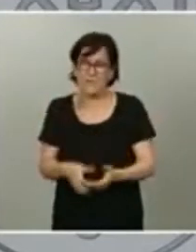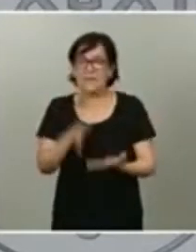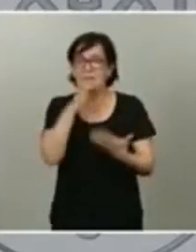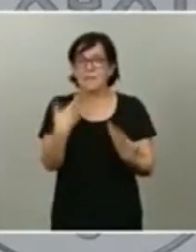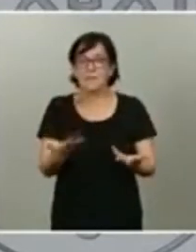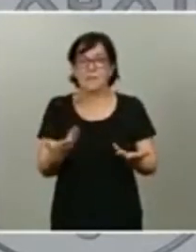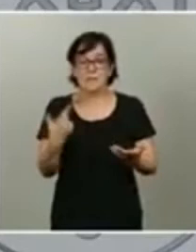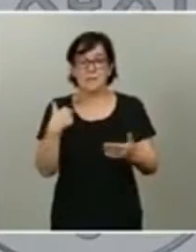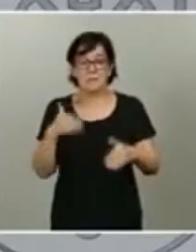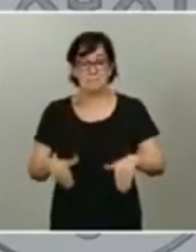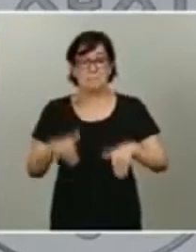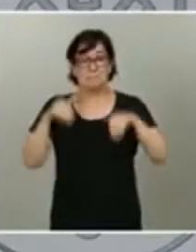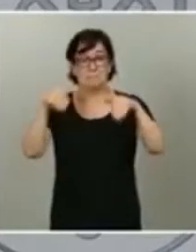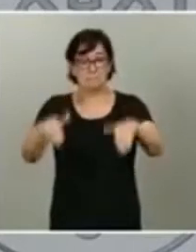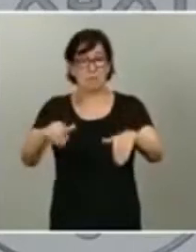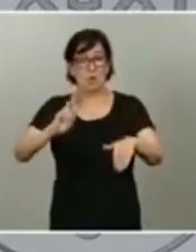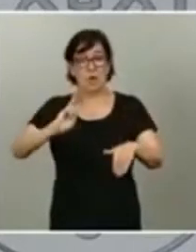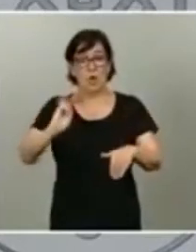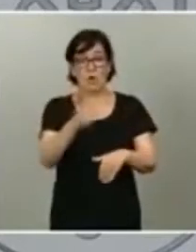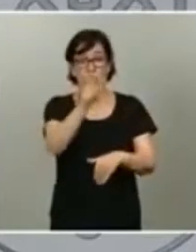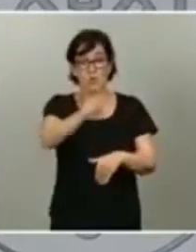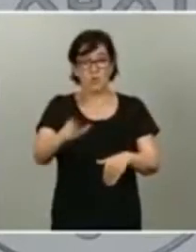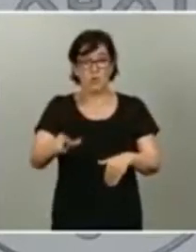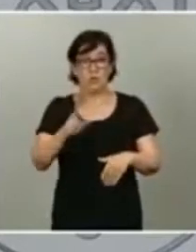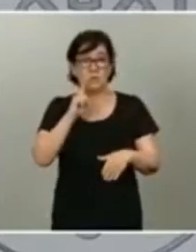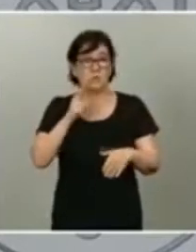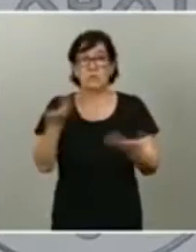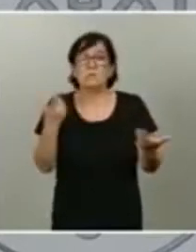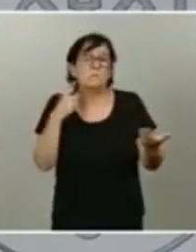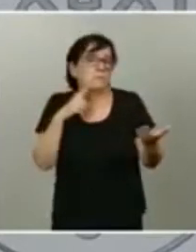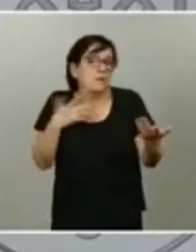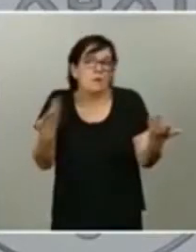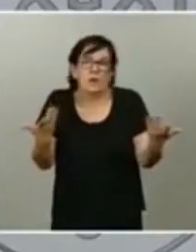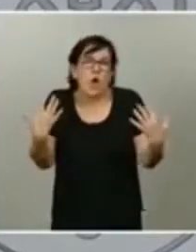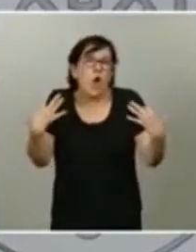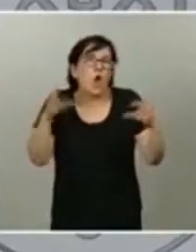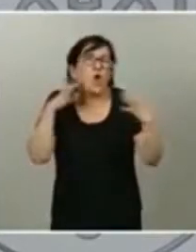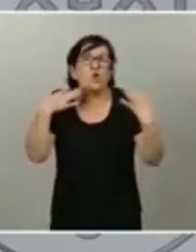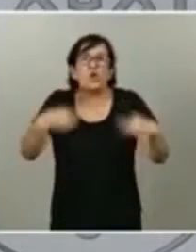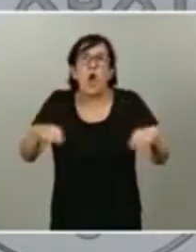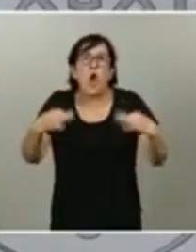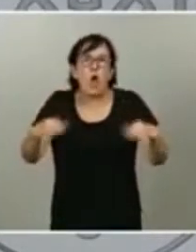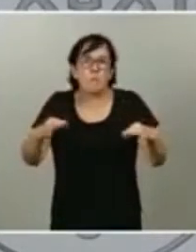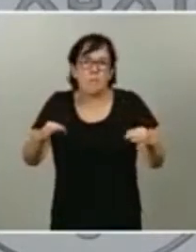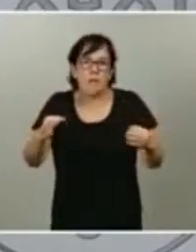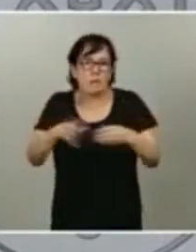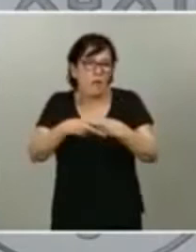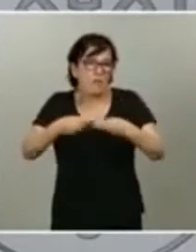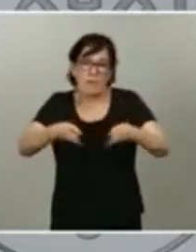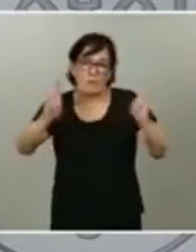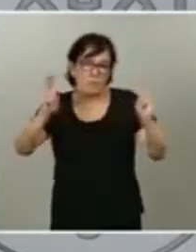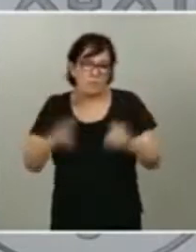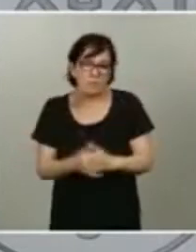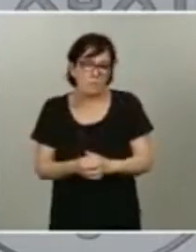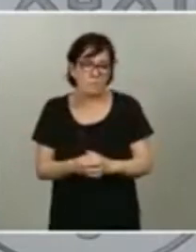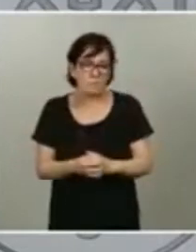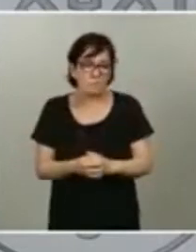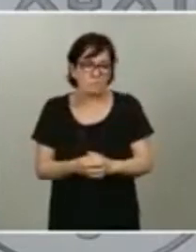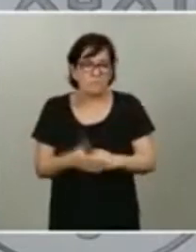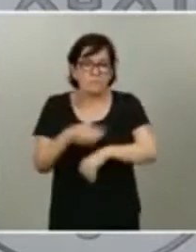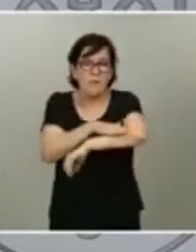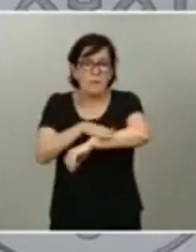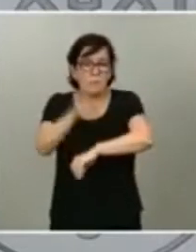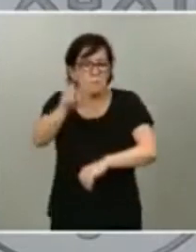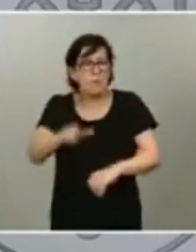otros candidatos, hay que interpretarlo desde la normalidad democrática. Por tanto, la ministra está encantada